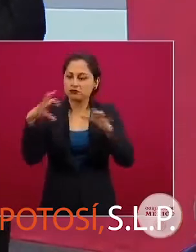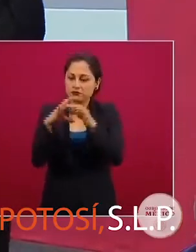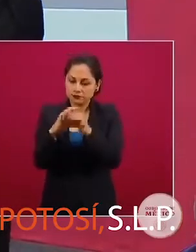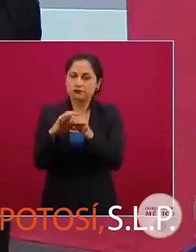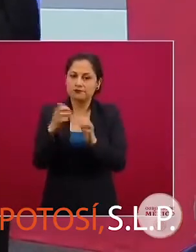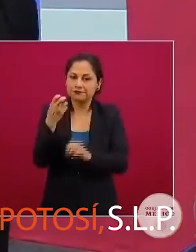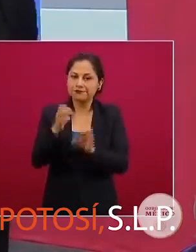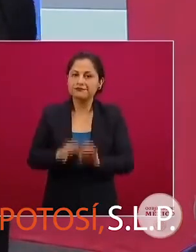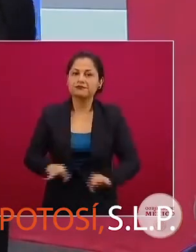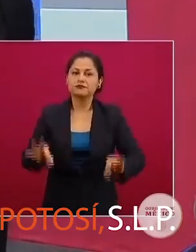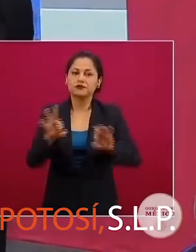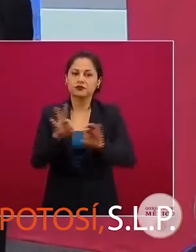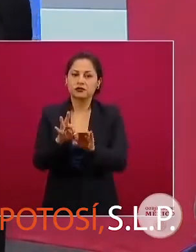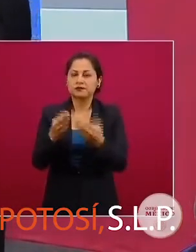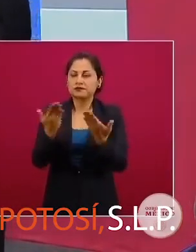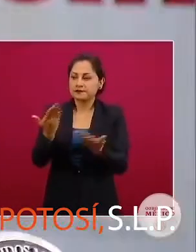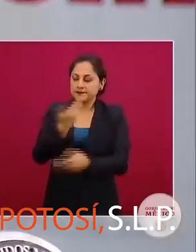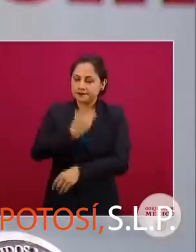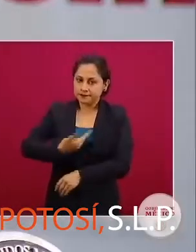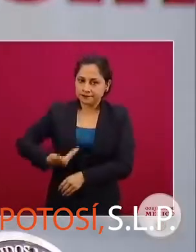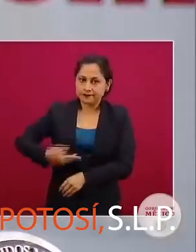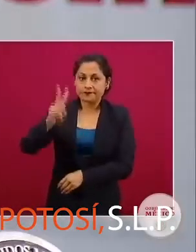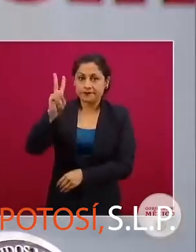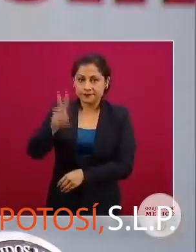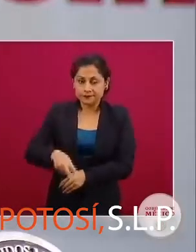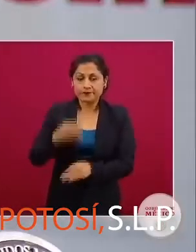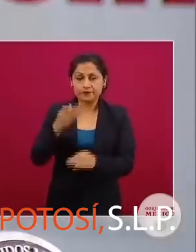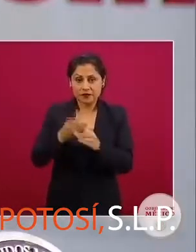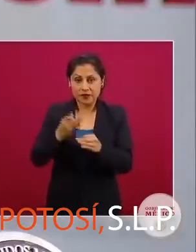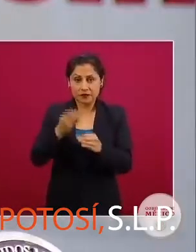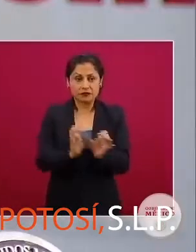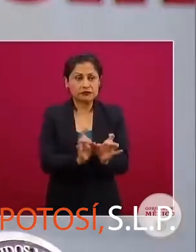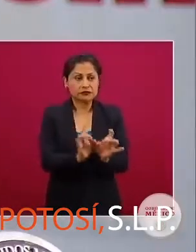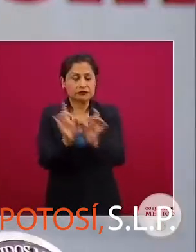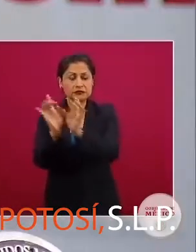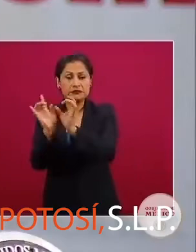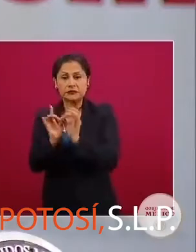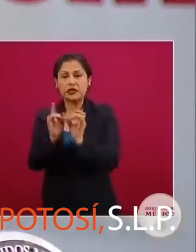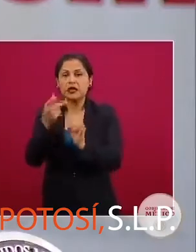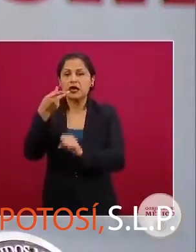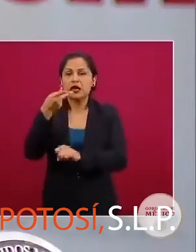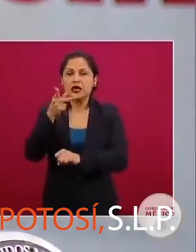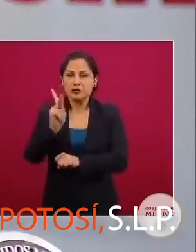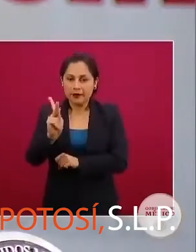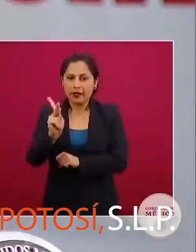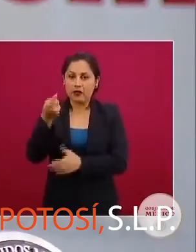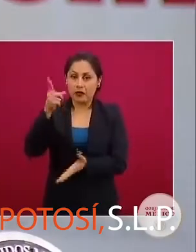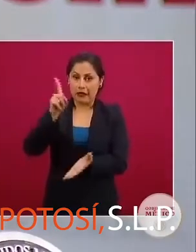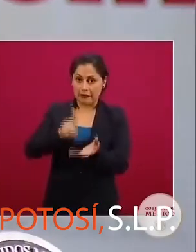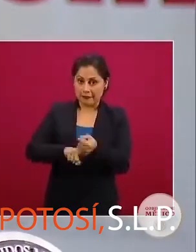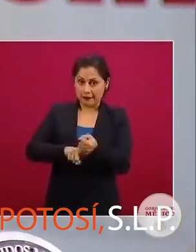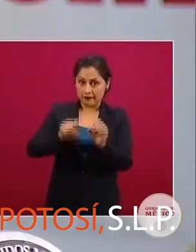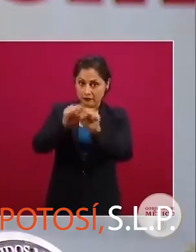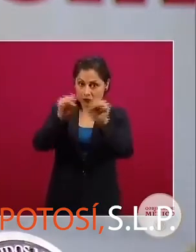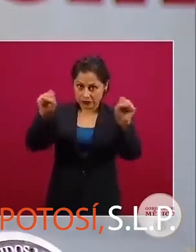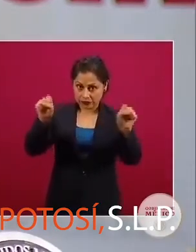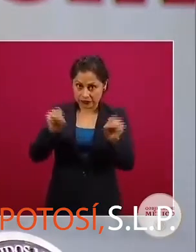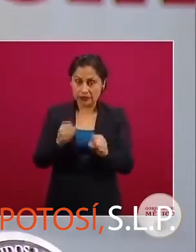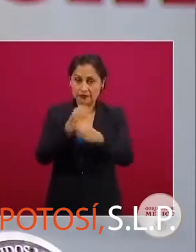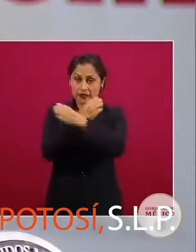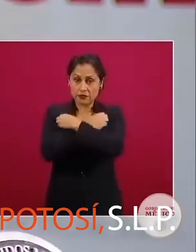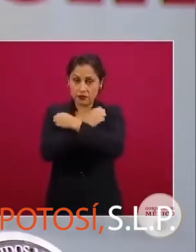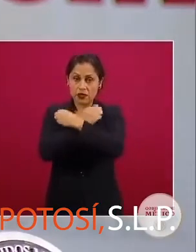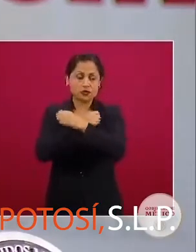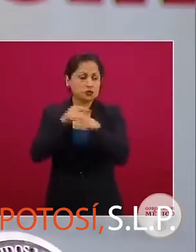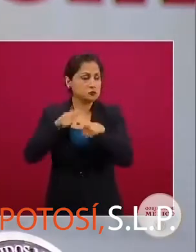4.9% que llegó a tener el 5 de abril de 2020. Si bien el porcentaje no muestra gran diferencia,